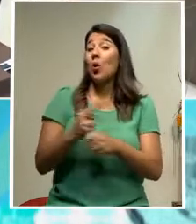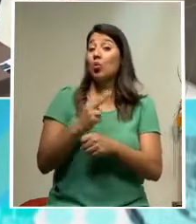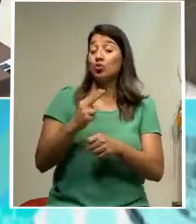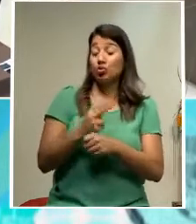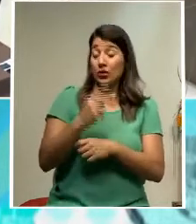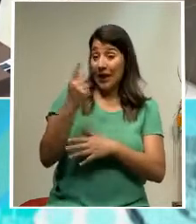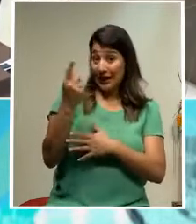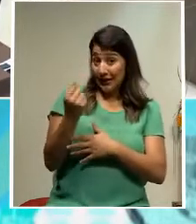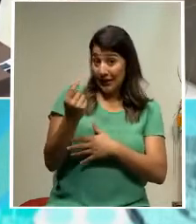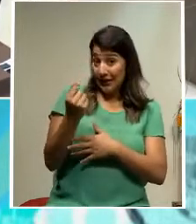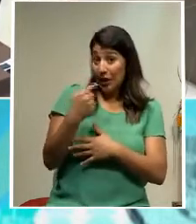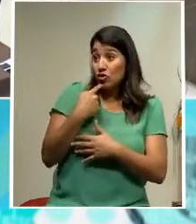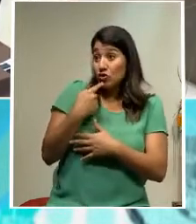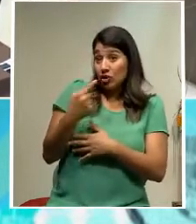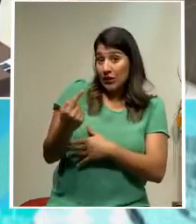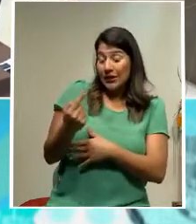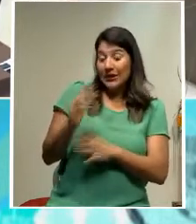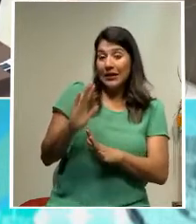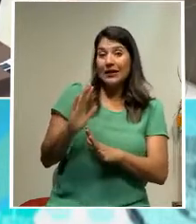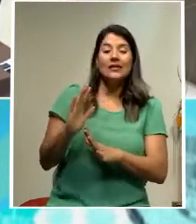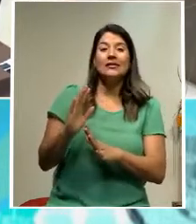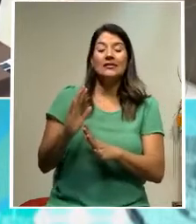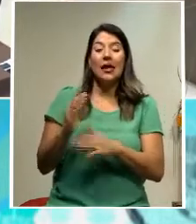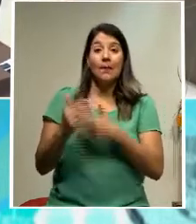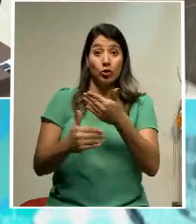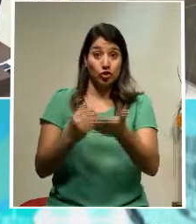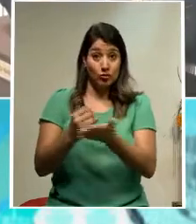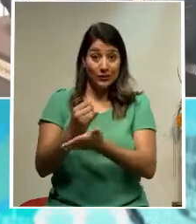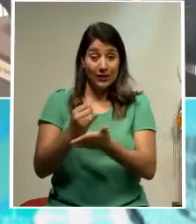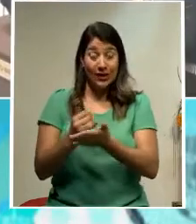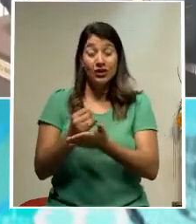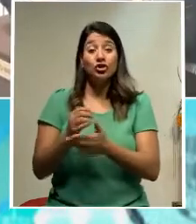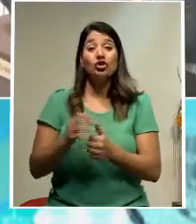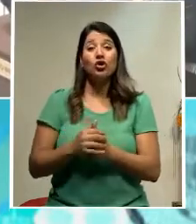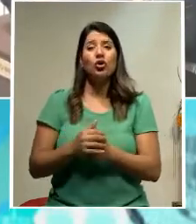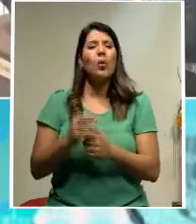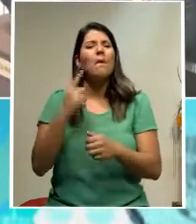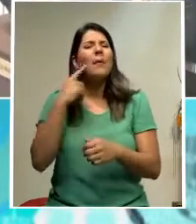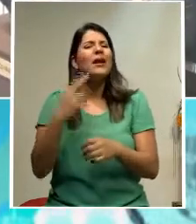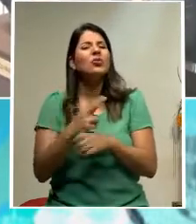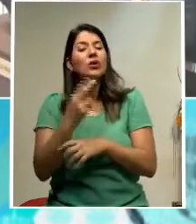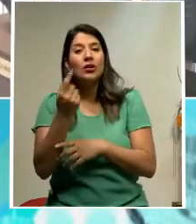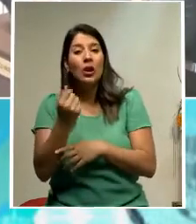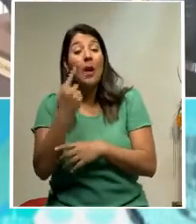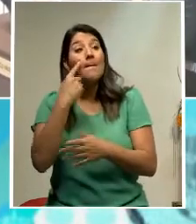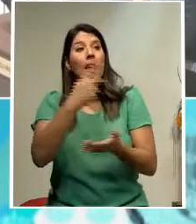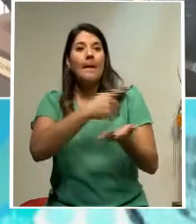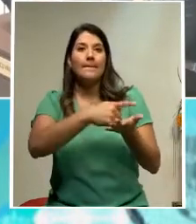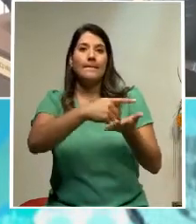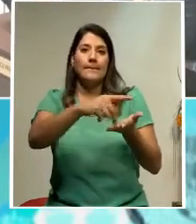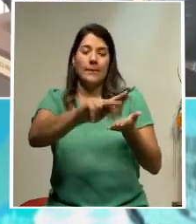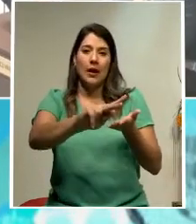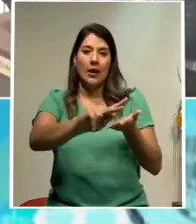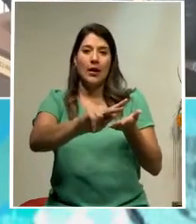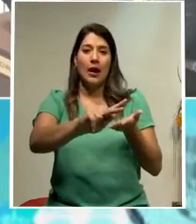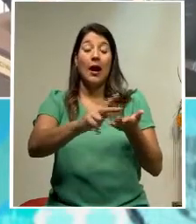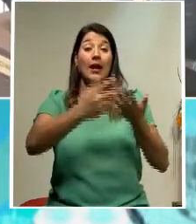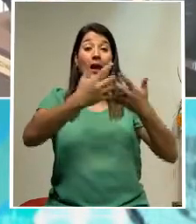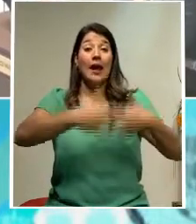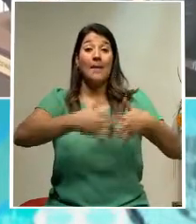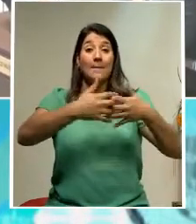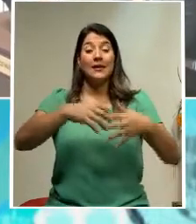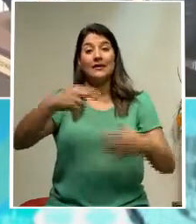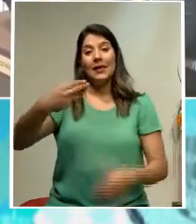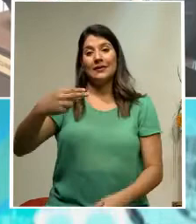dice el propio expediente del caso Cochinilla, para pagar sumas millonarias a la empresa